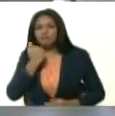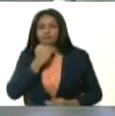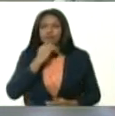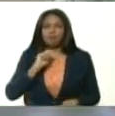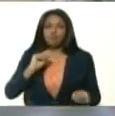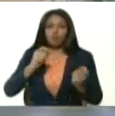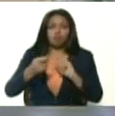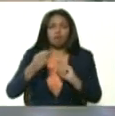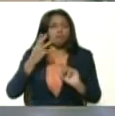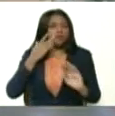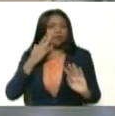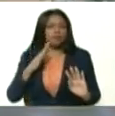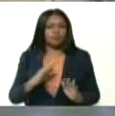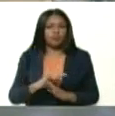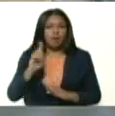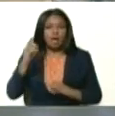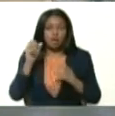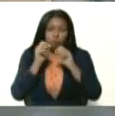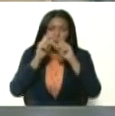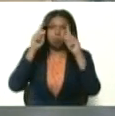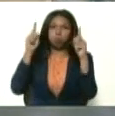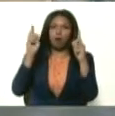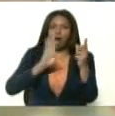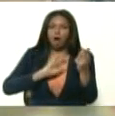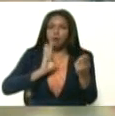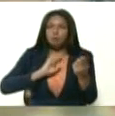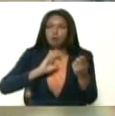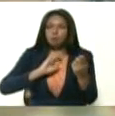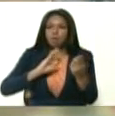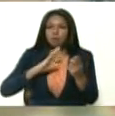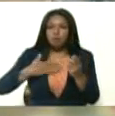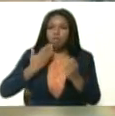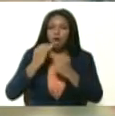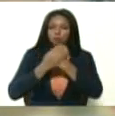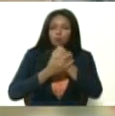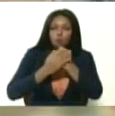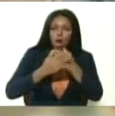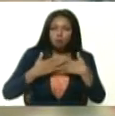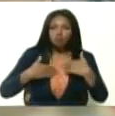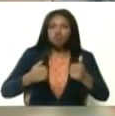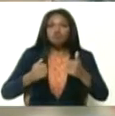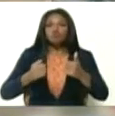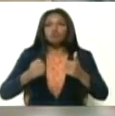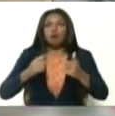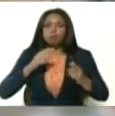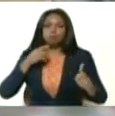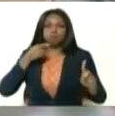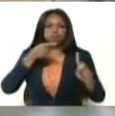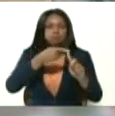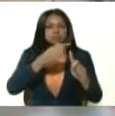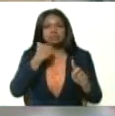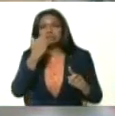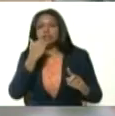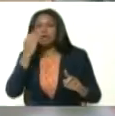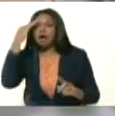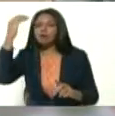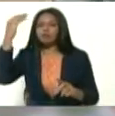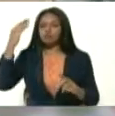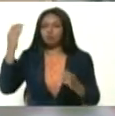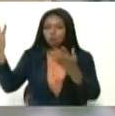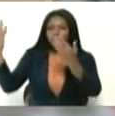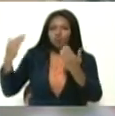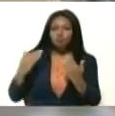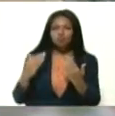el contrario, ¿fue el descubrimiento de su poder curador lo que le condujo a anunciar la cercanía de Dios y su